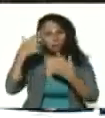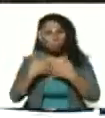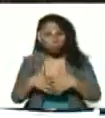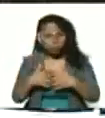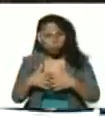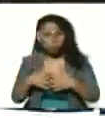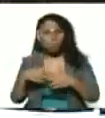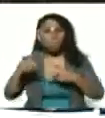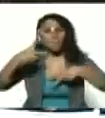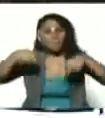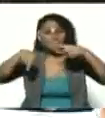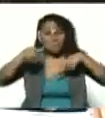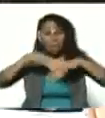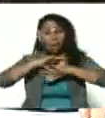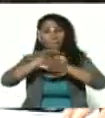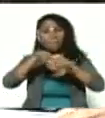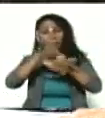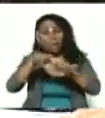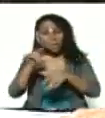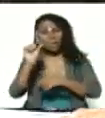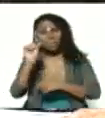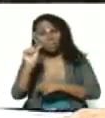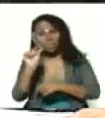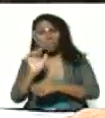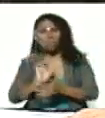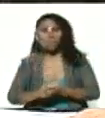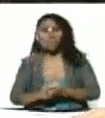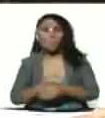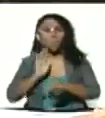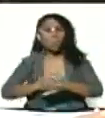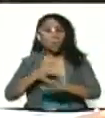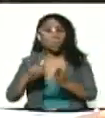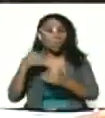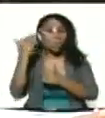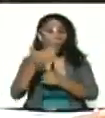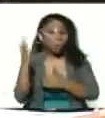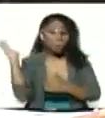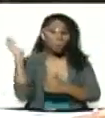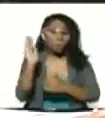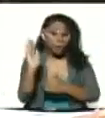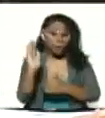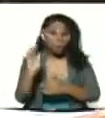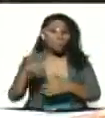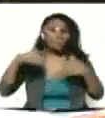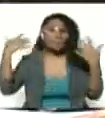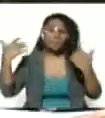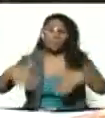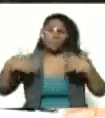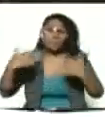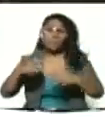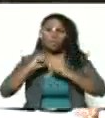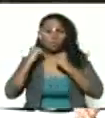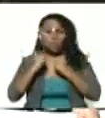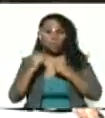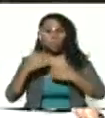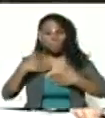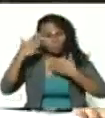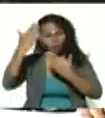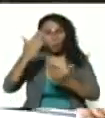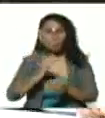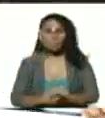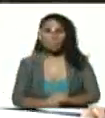pasea ve a la playa un rato porque después lo que viene es candela bueno mi saludo